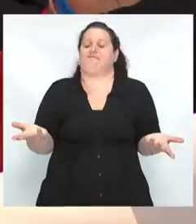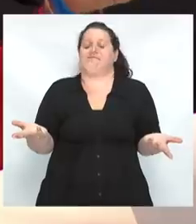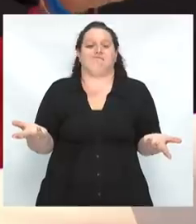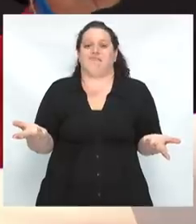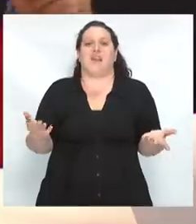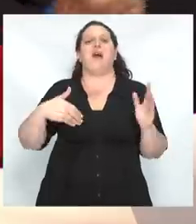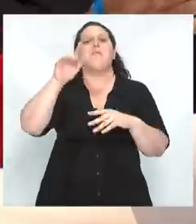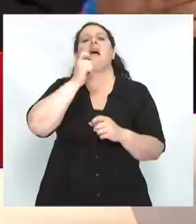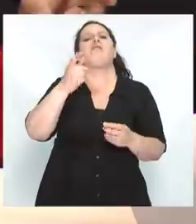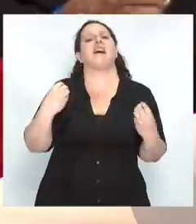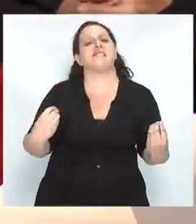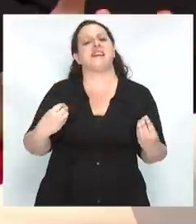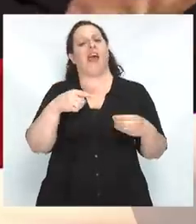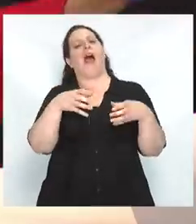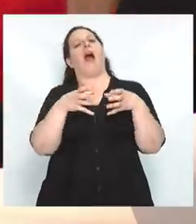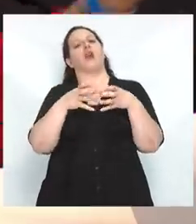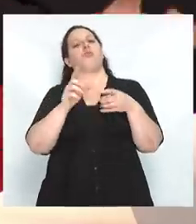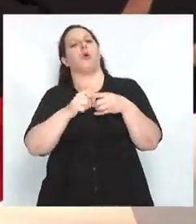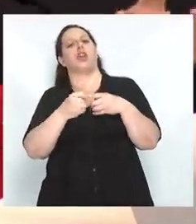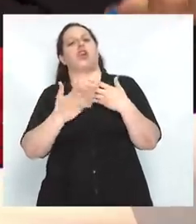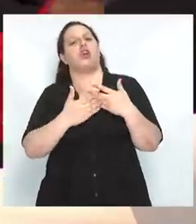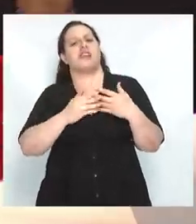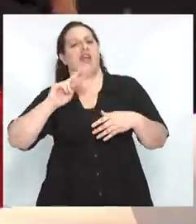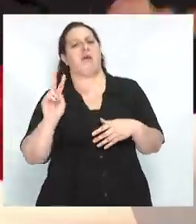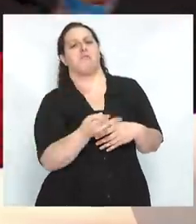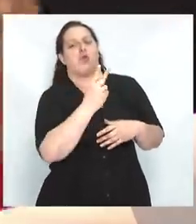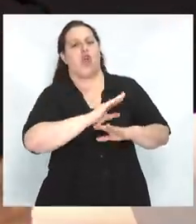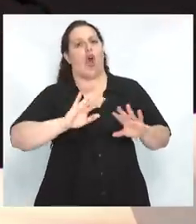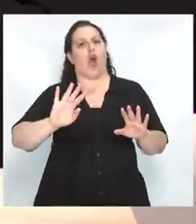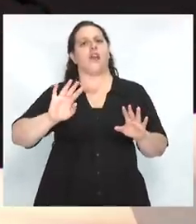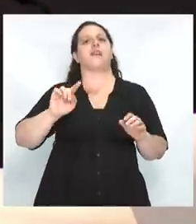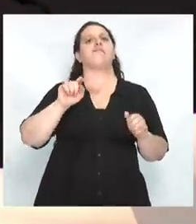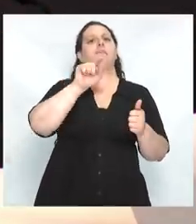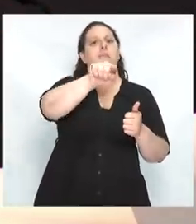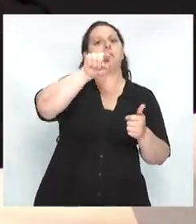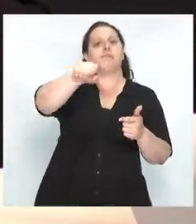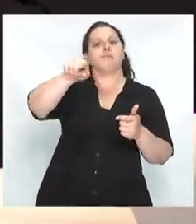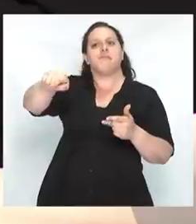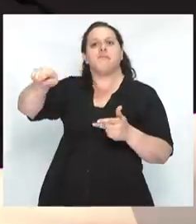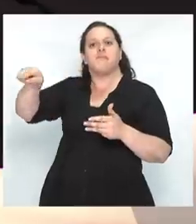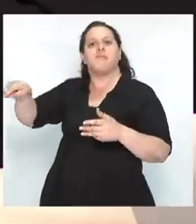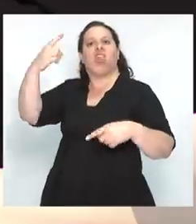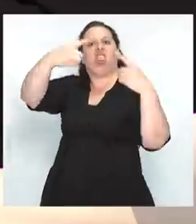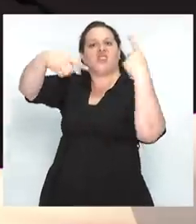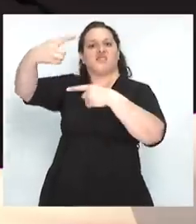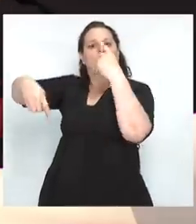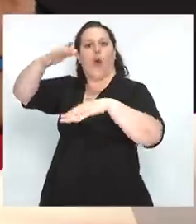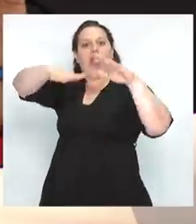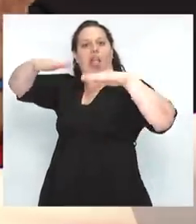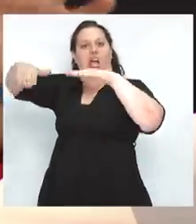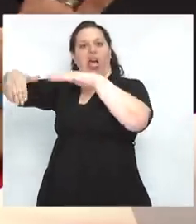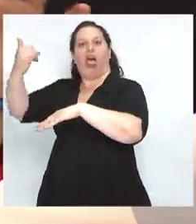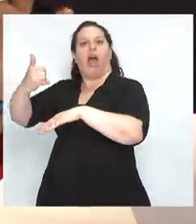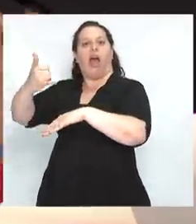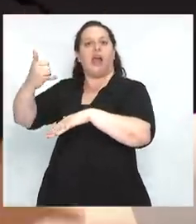ha muerto la izquierda a señalar los cadáveres de todos esos sujetos que siguen siendo rehenes de esa desigualdad. Y lo último